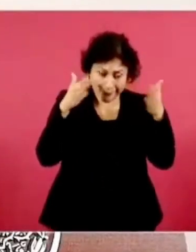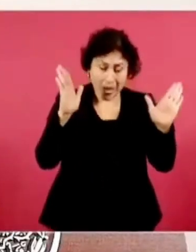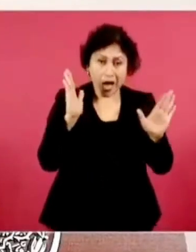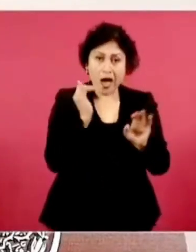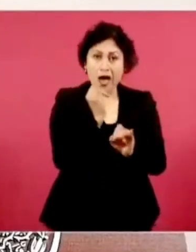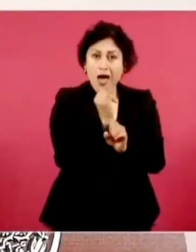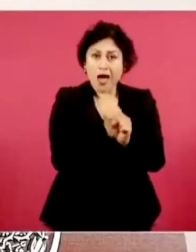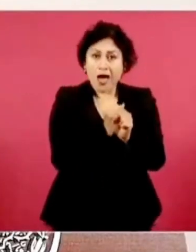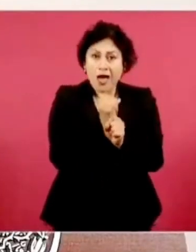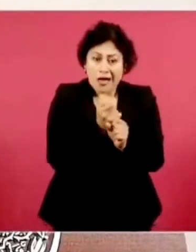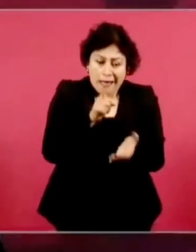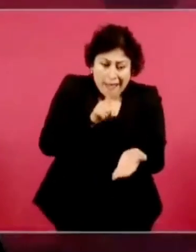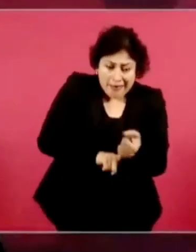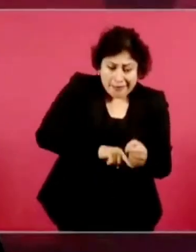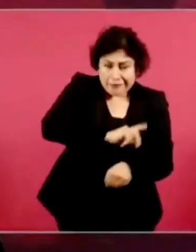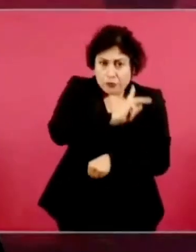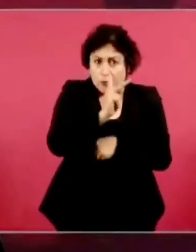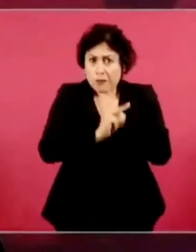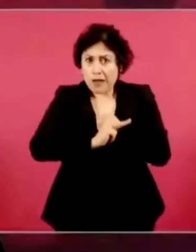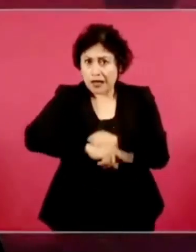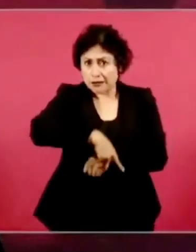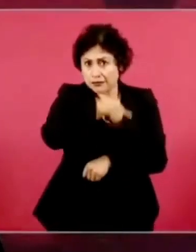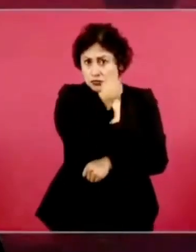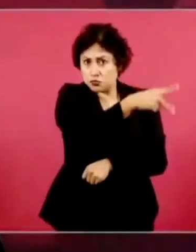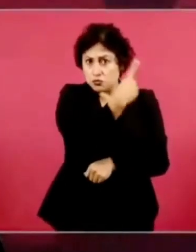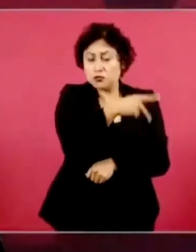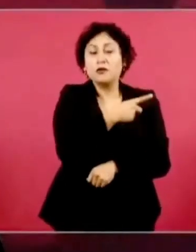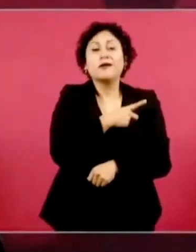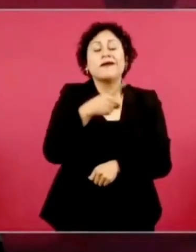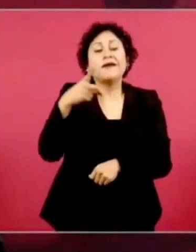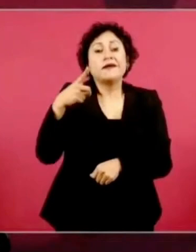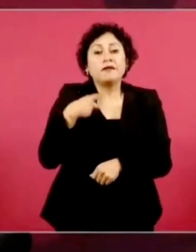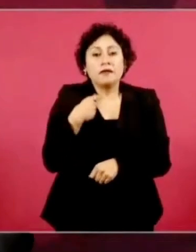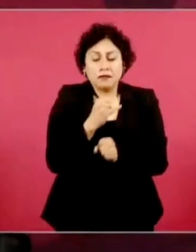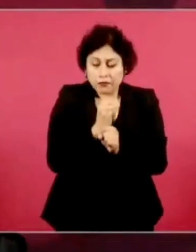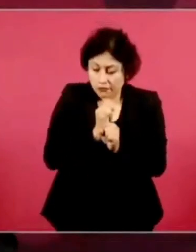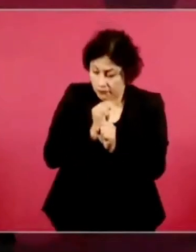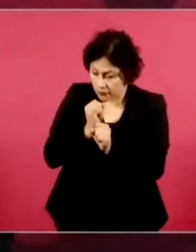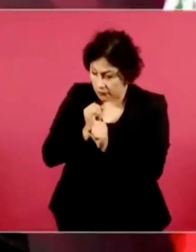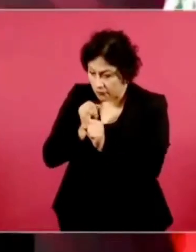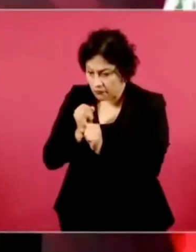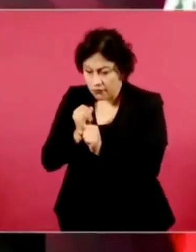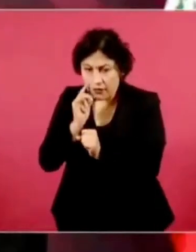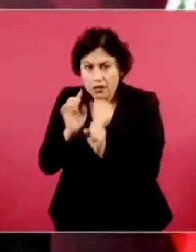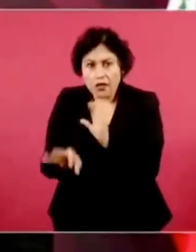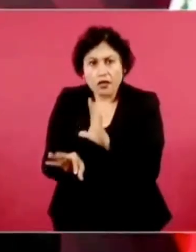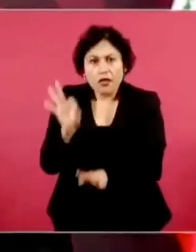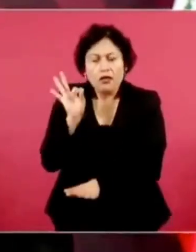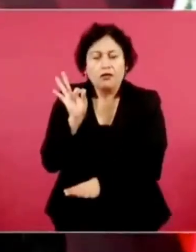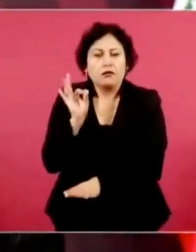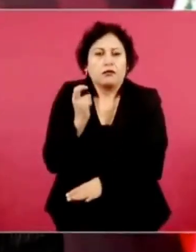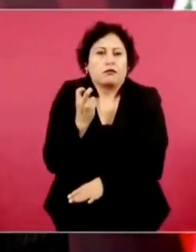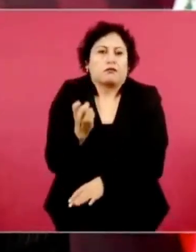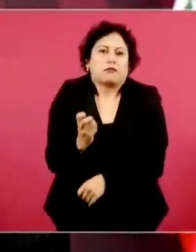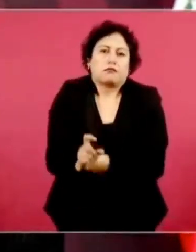es un problema muy grave y muy doloroso.